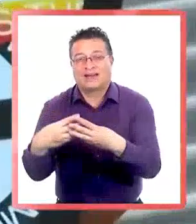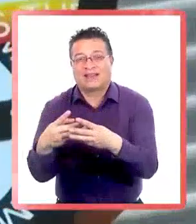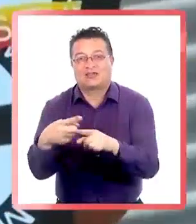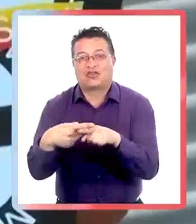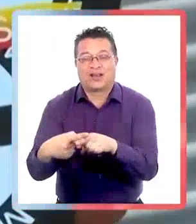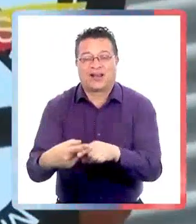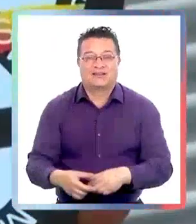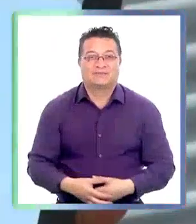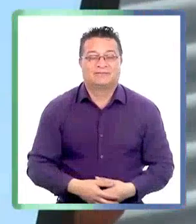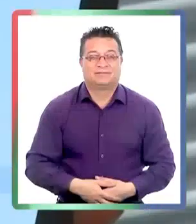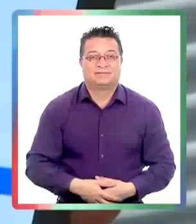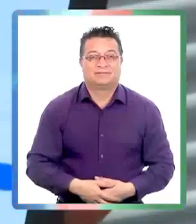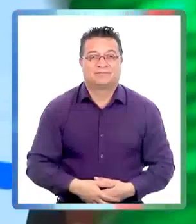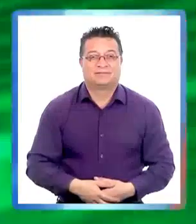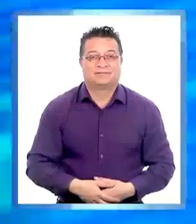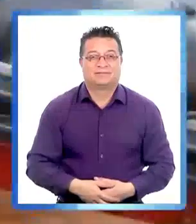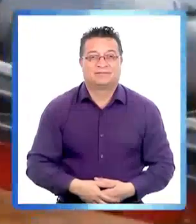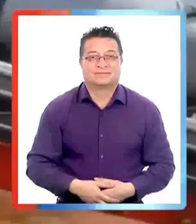su cuenta de Threads.